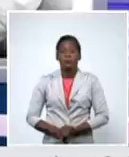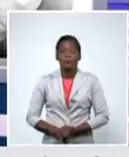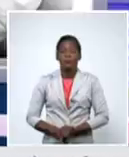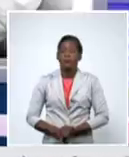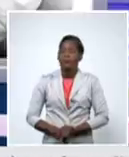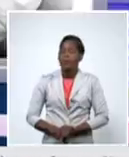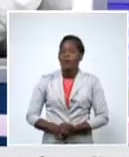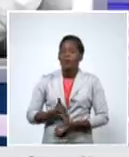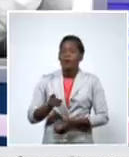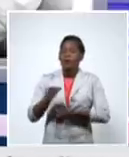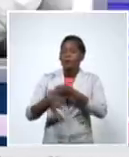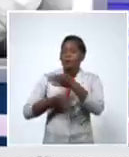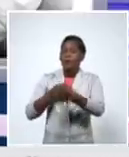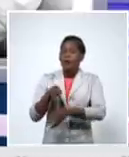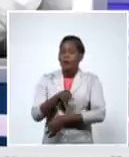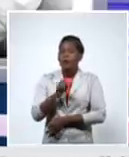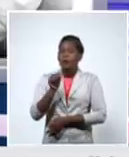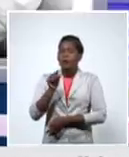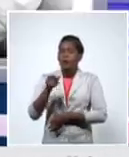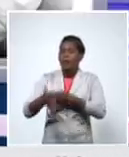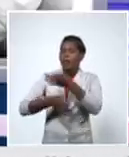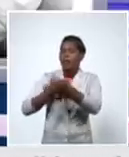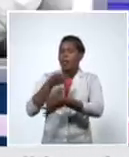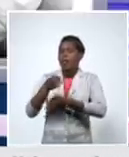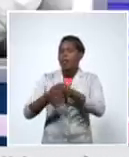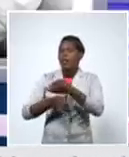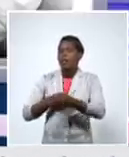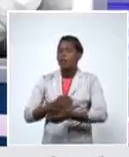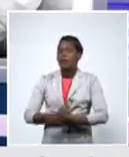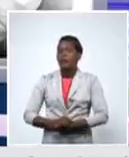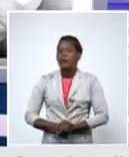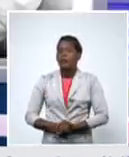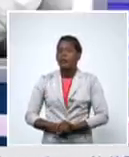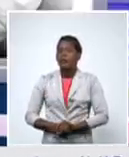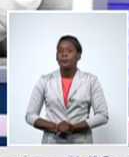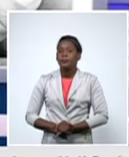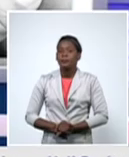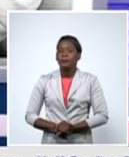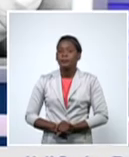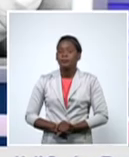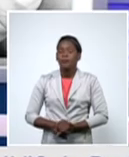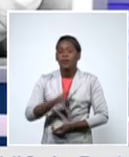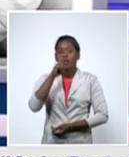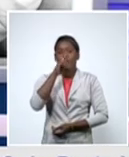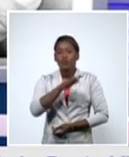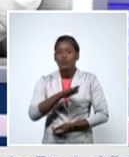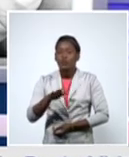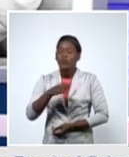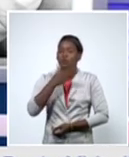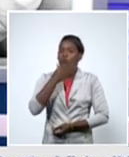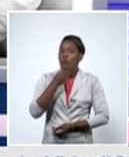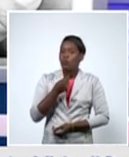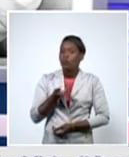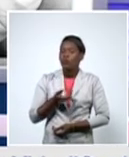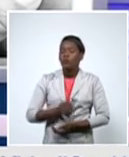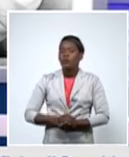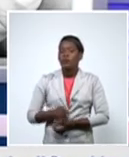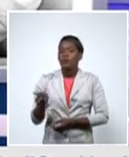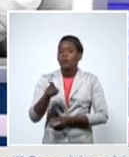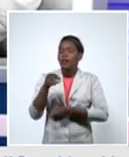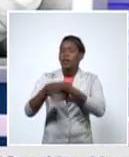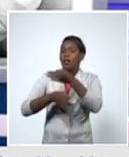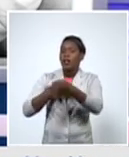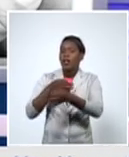hablaba hace algunos minutos de nuestros niños de nuestros jóvenes si hay algo en lo que usted ha